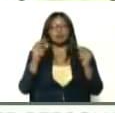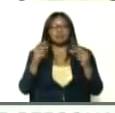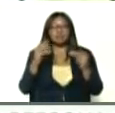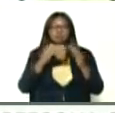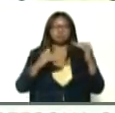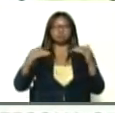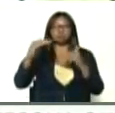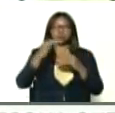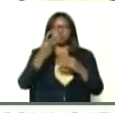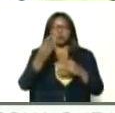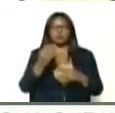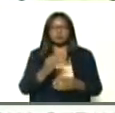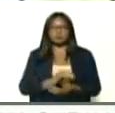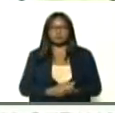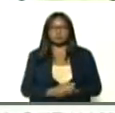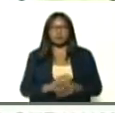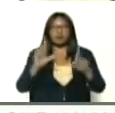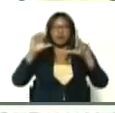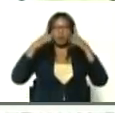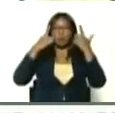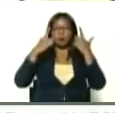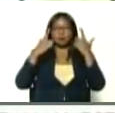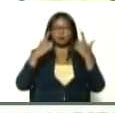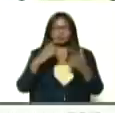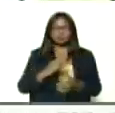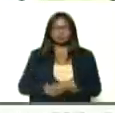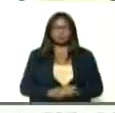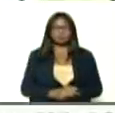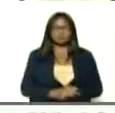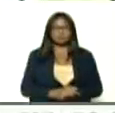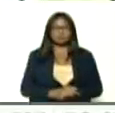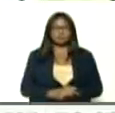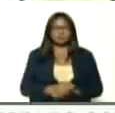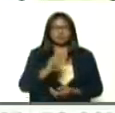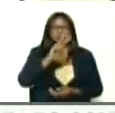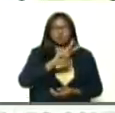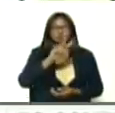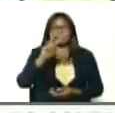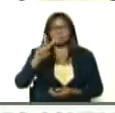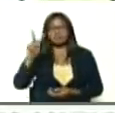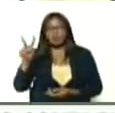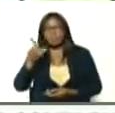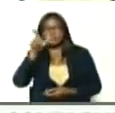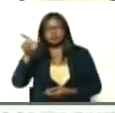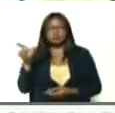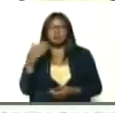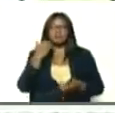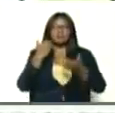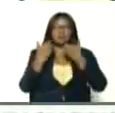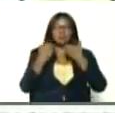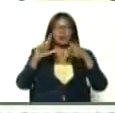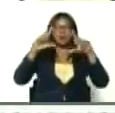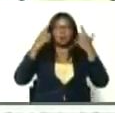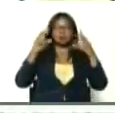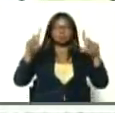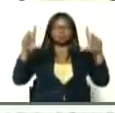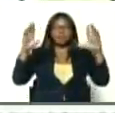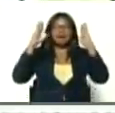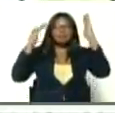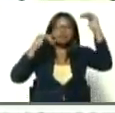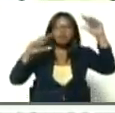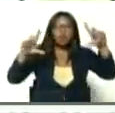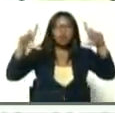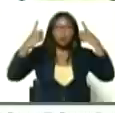más altas, son, en La Guaira, doscientos veintidós casos activos, La Guaira, oído La Guaira,